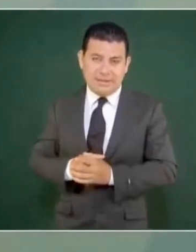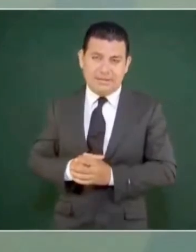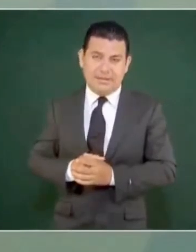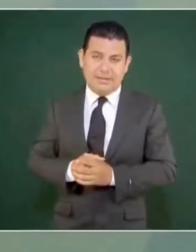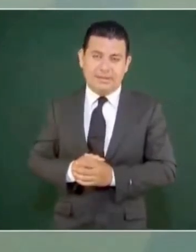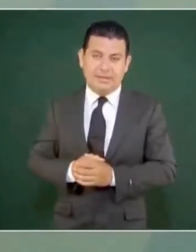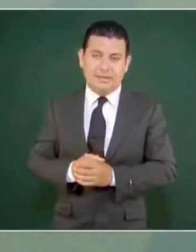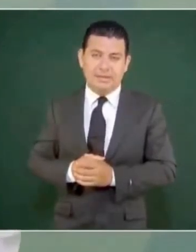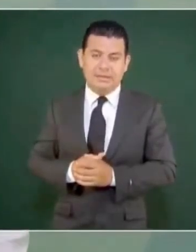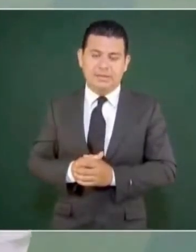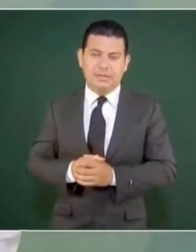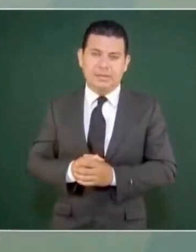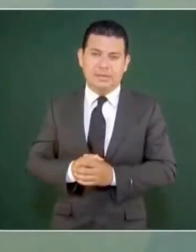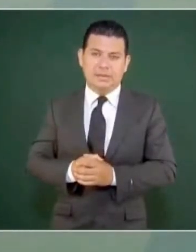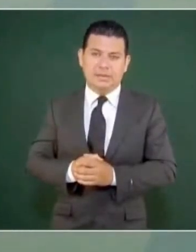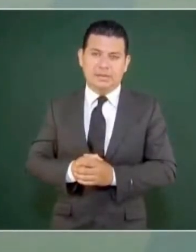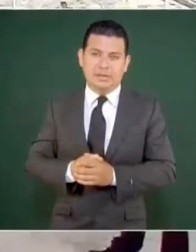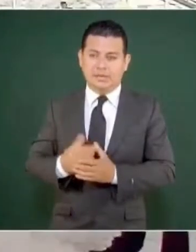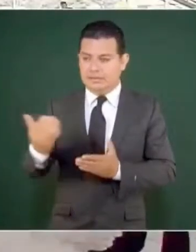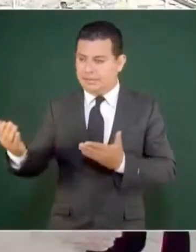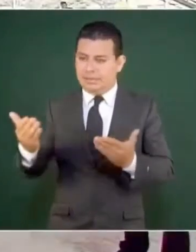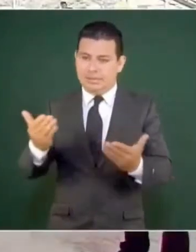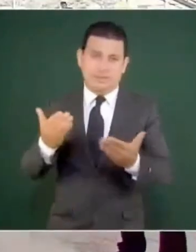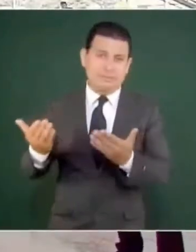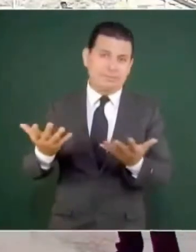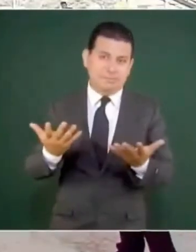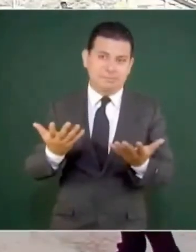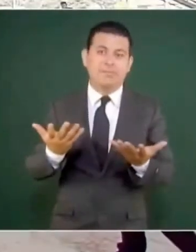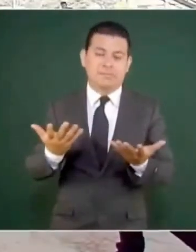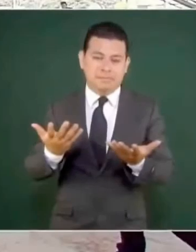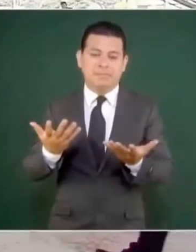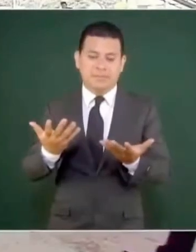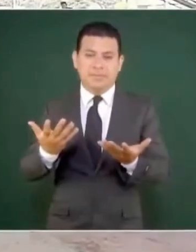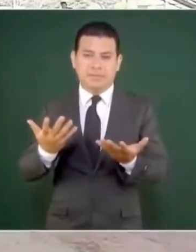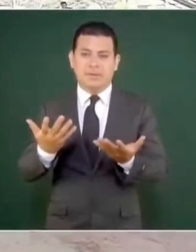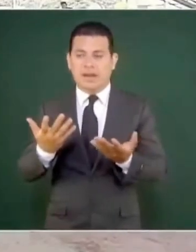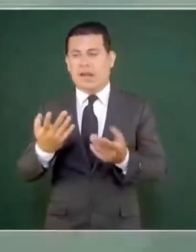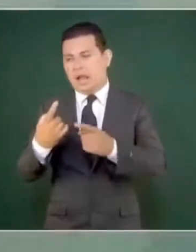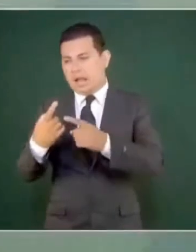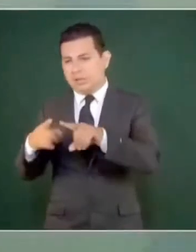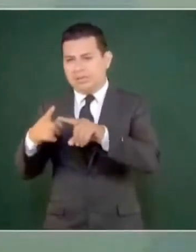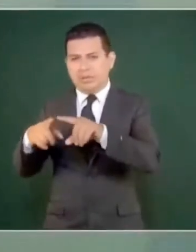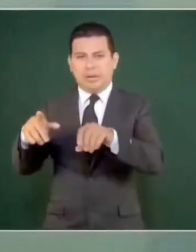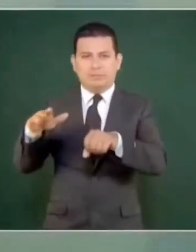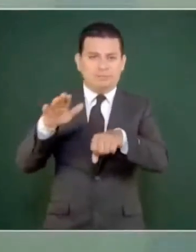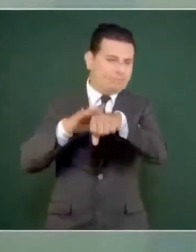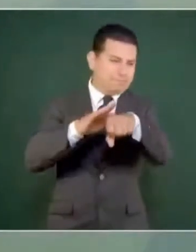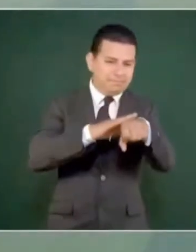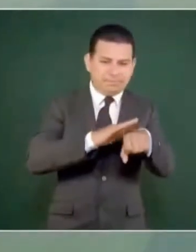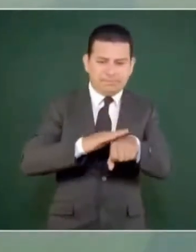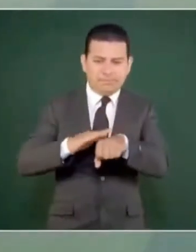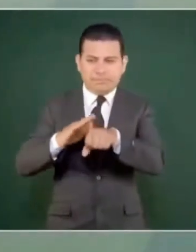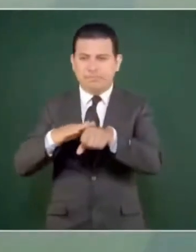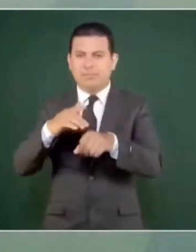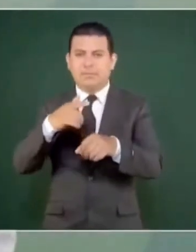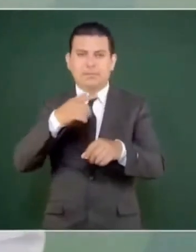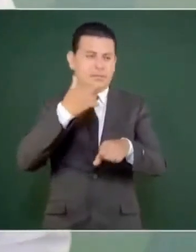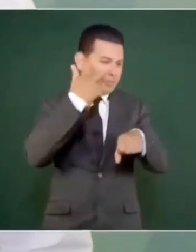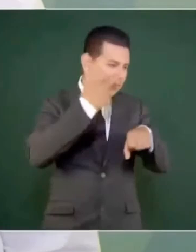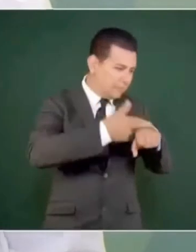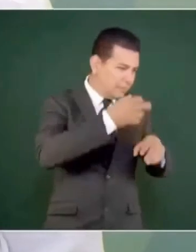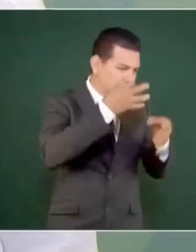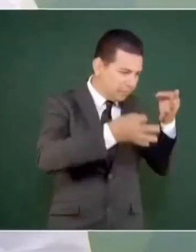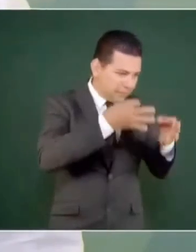Entonces, le pedimos a los técnicos, a los abogados, a los